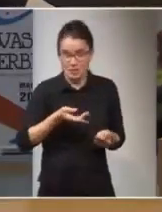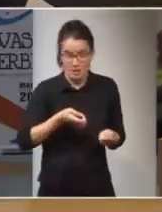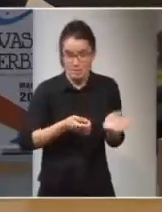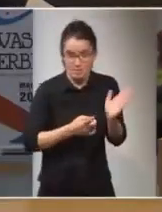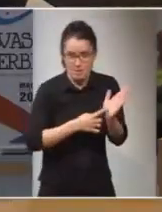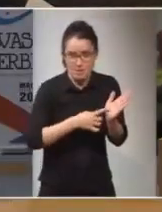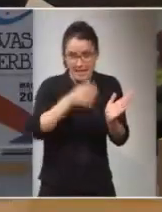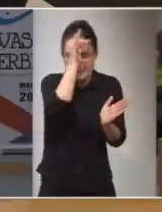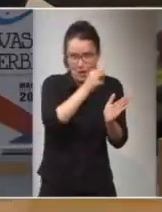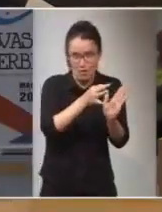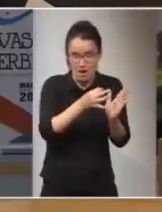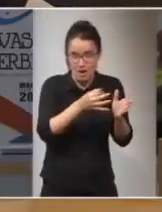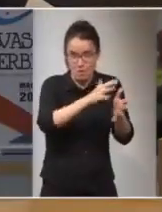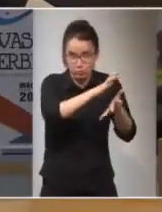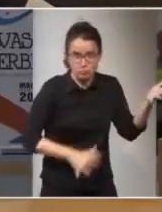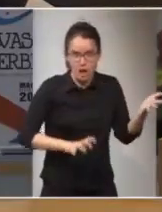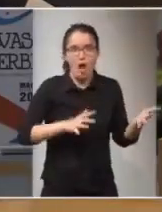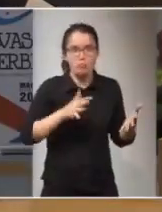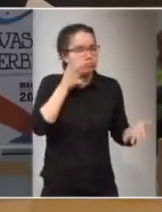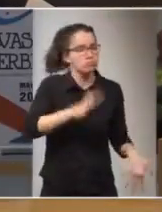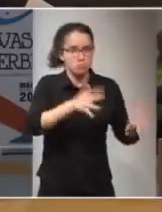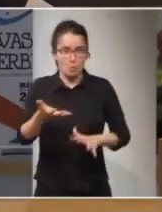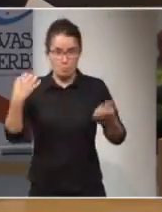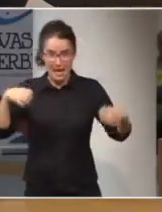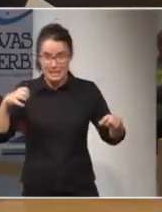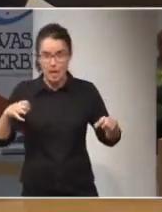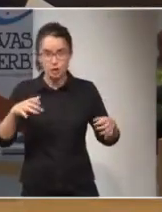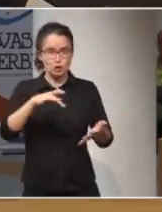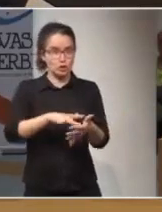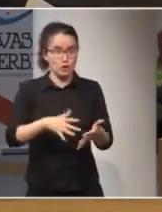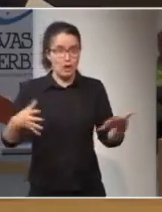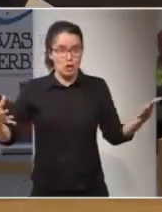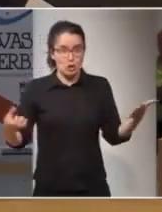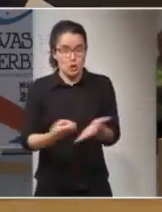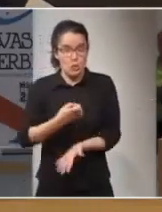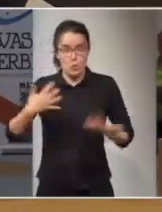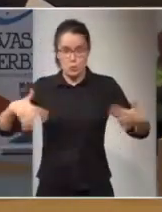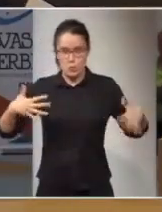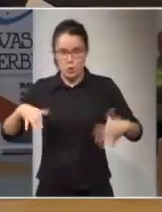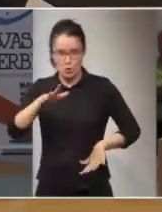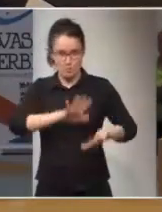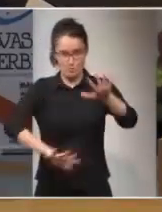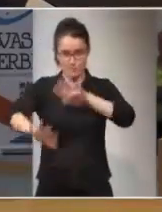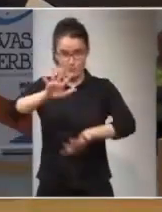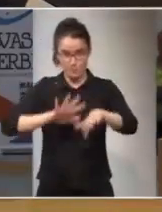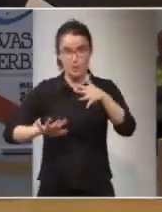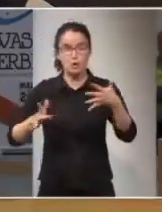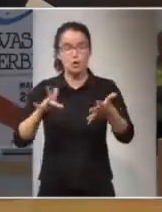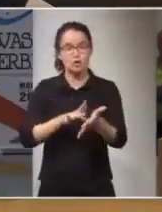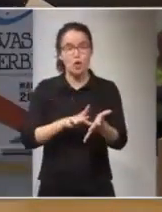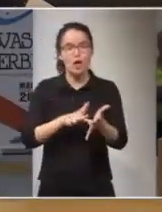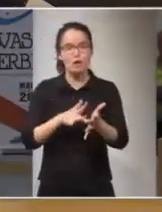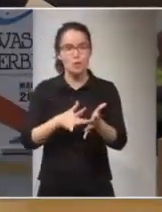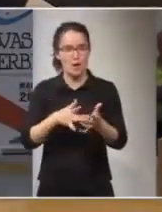la teoría con la práctica, comenzaron a saltar todas las alarmas. Y entonces se produjo un